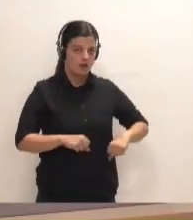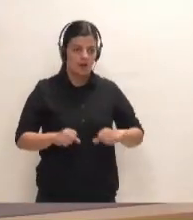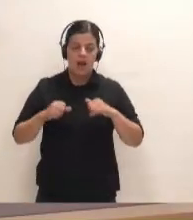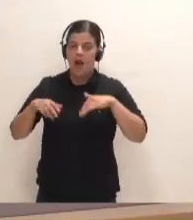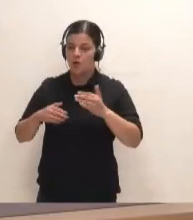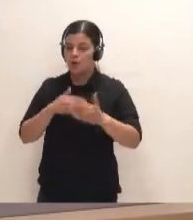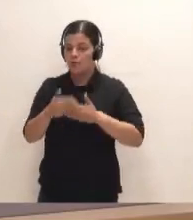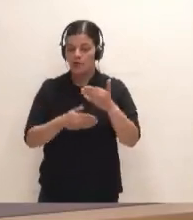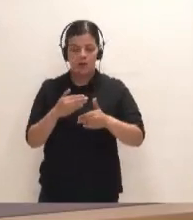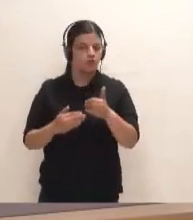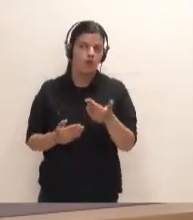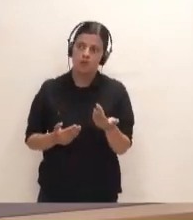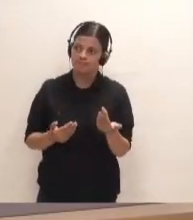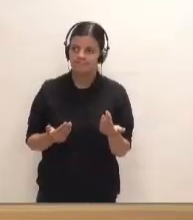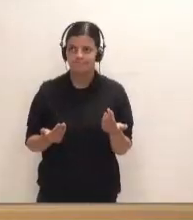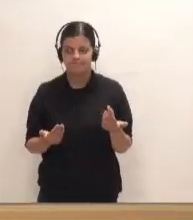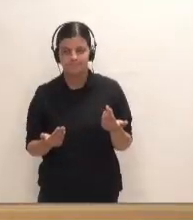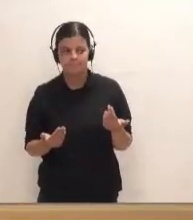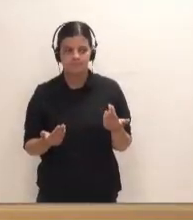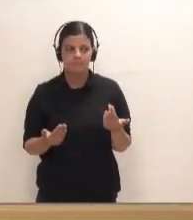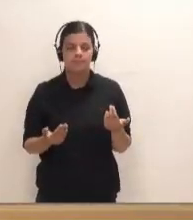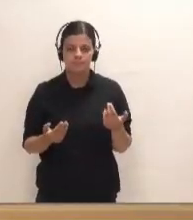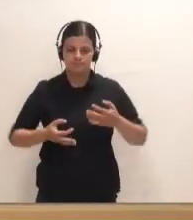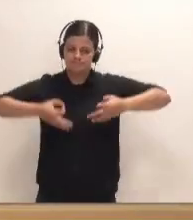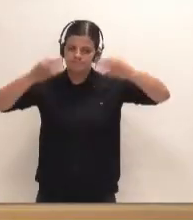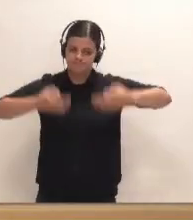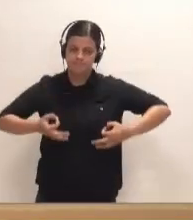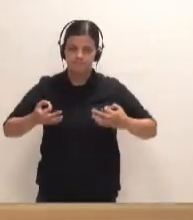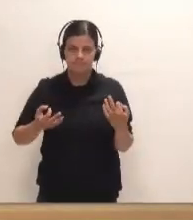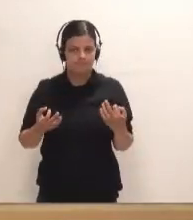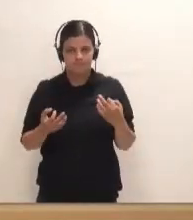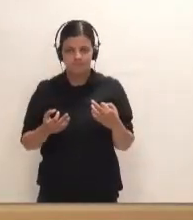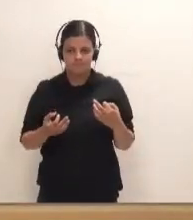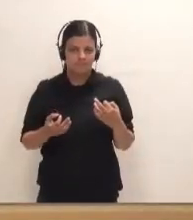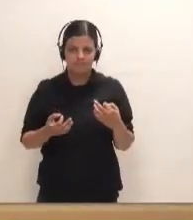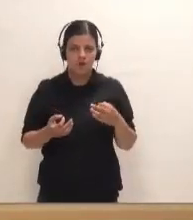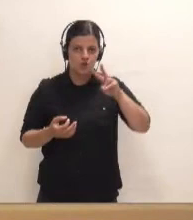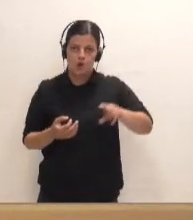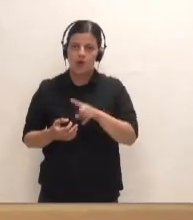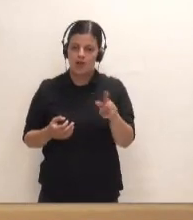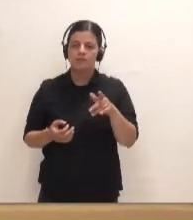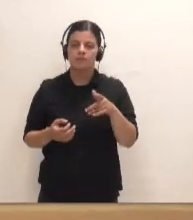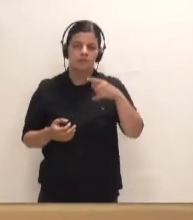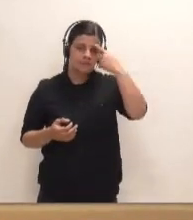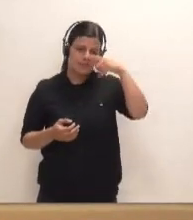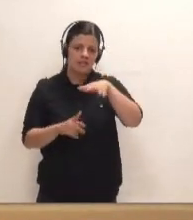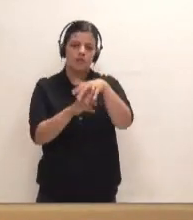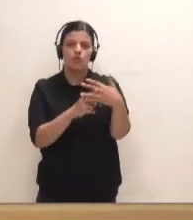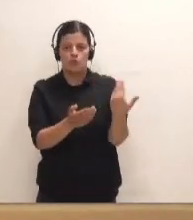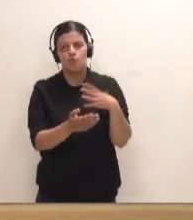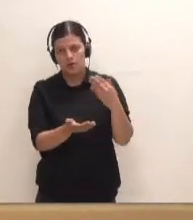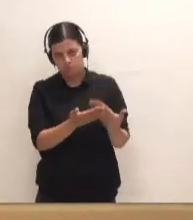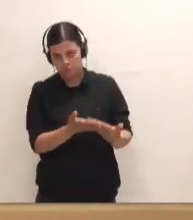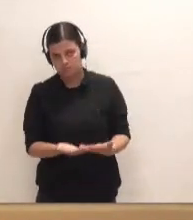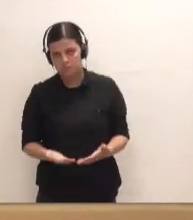no sea un procedimiento en sentido estricto muy riguroso, entendiendo que las circunstancias pueden justificarlo.